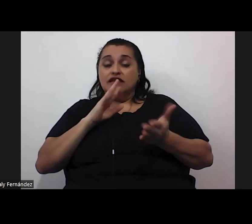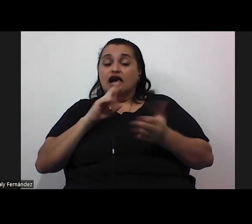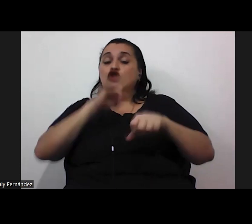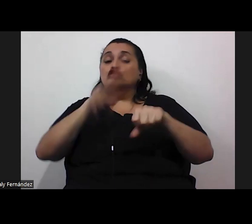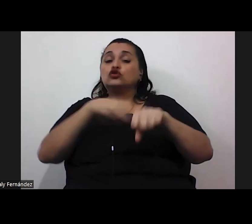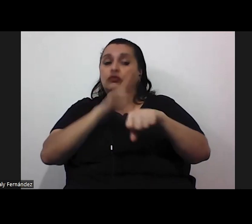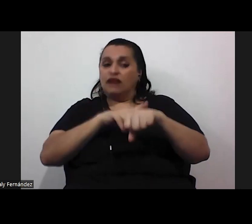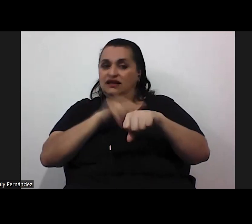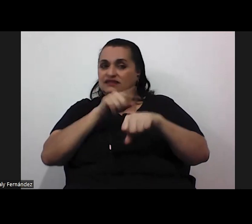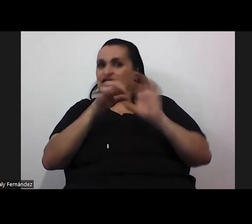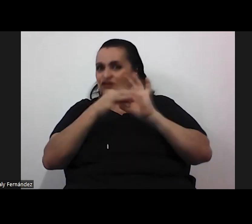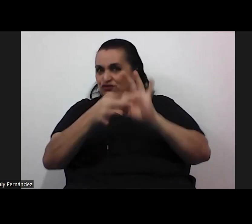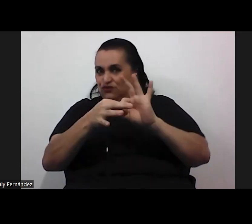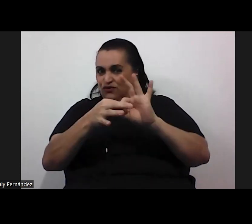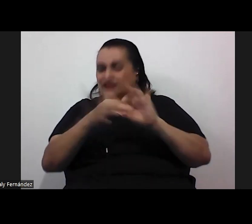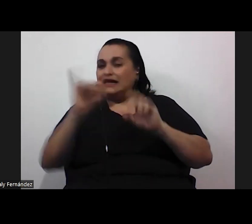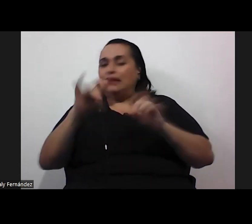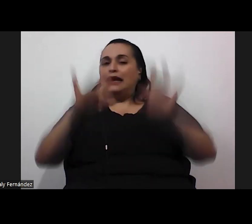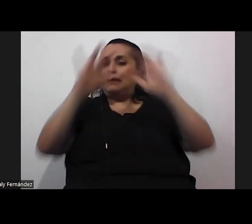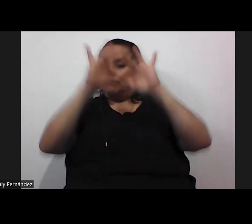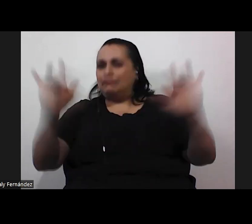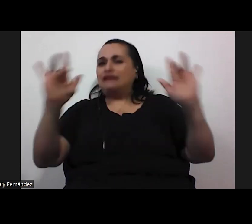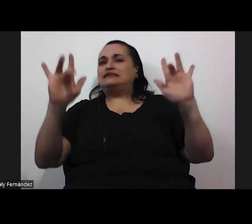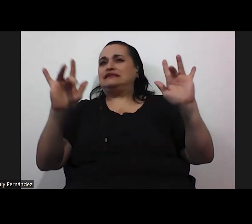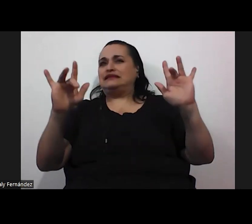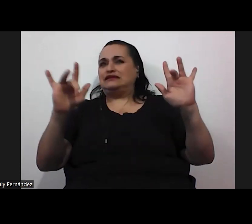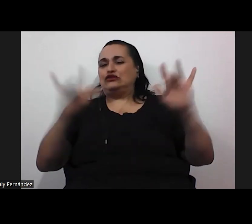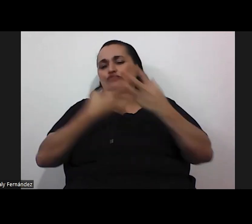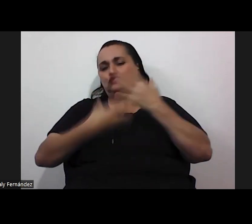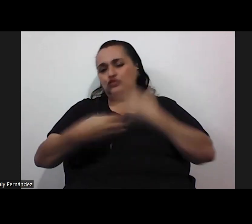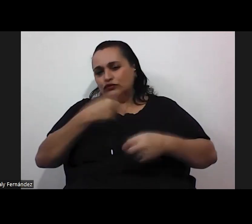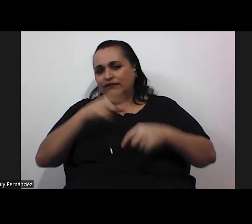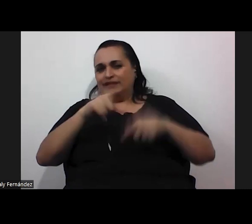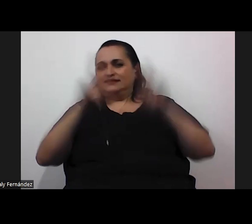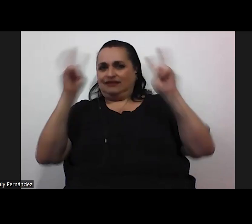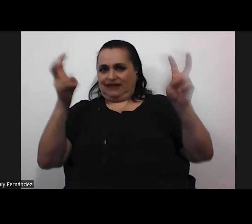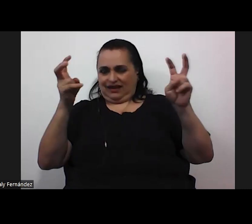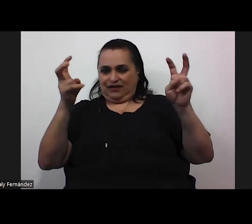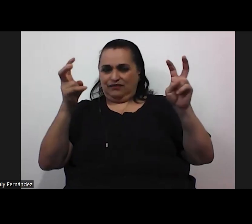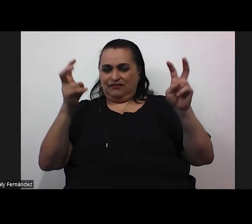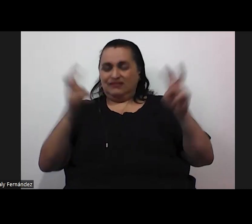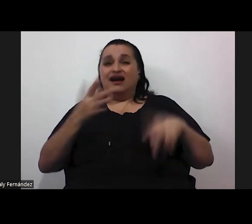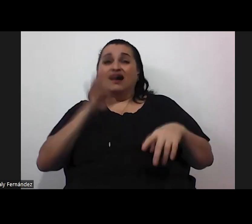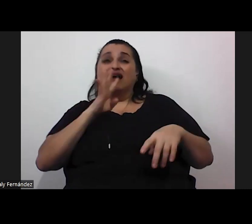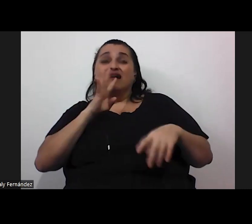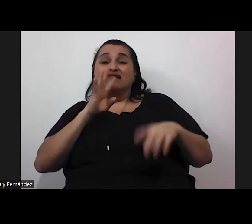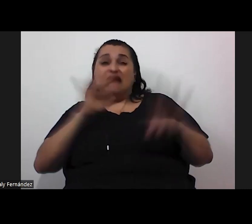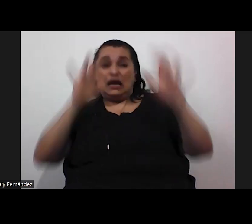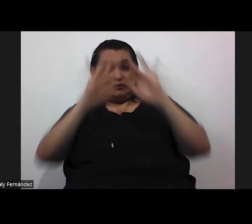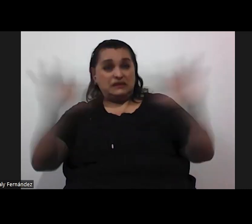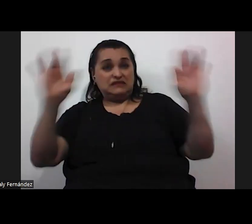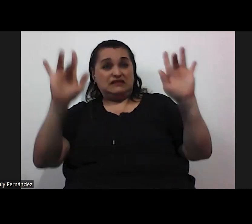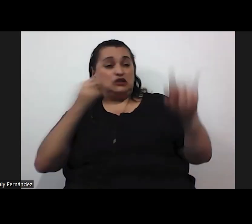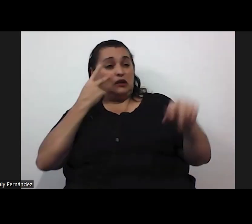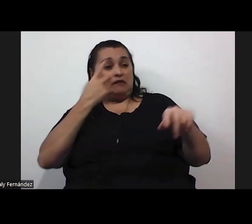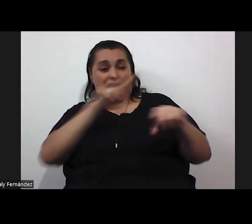y también de la invisibilización que hemos sufrido de este tema porque se habla de la invisibilización y la naturalización de la